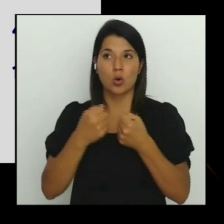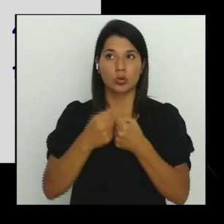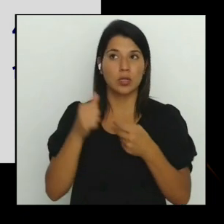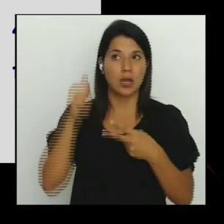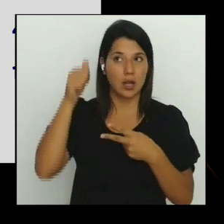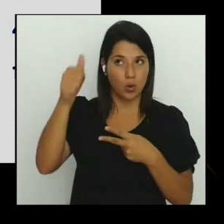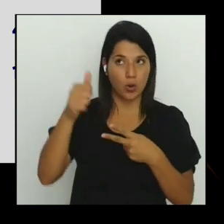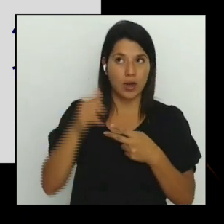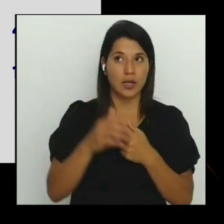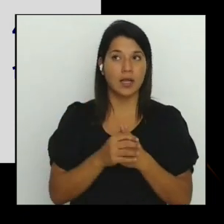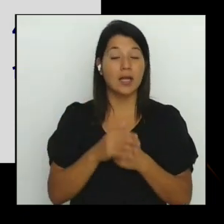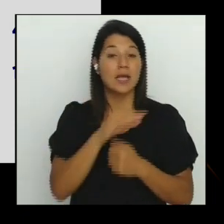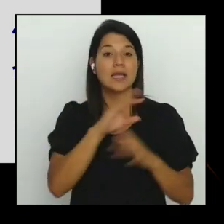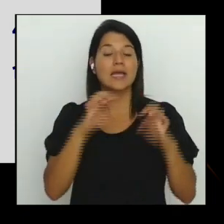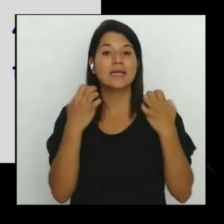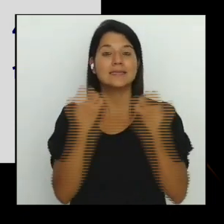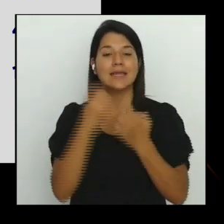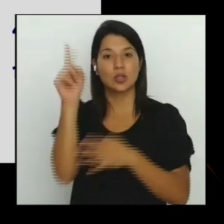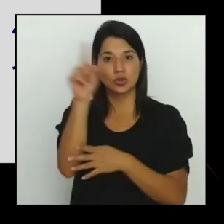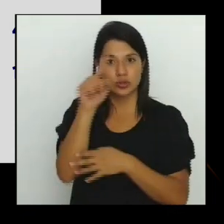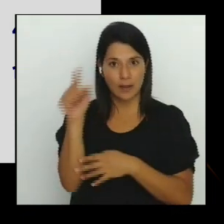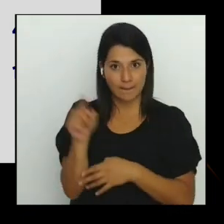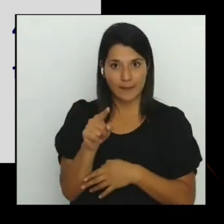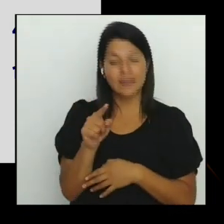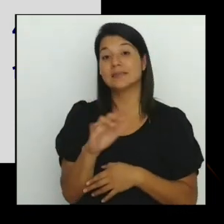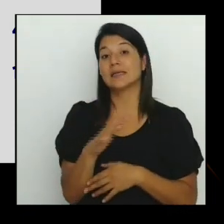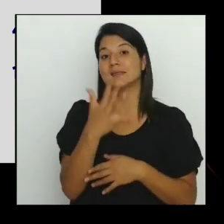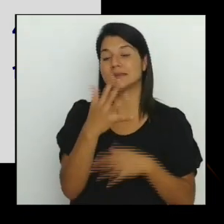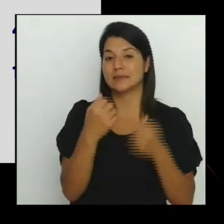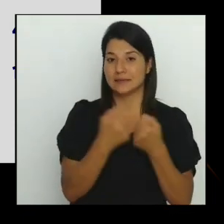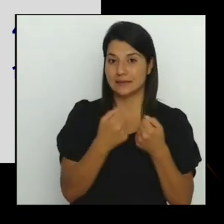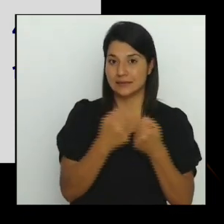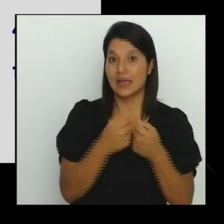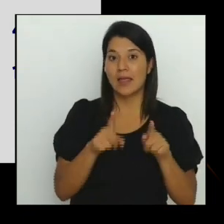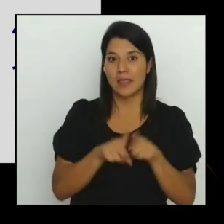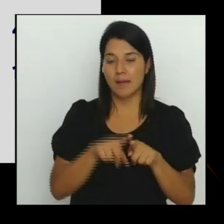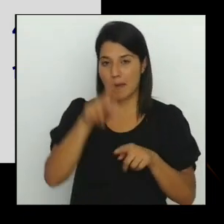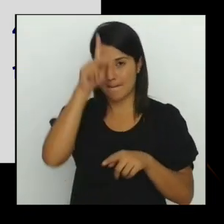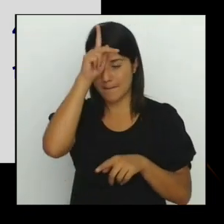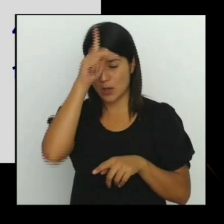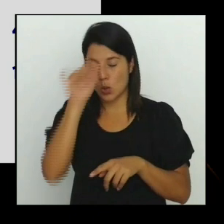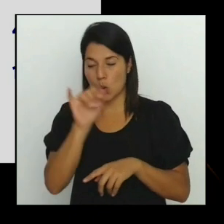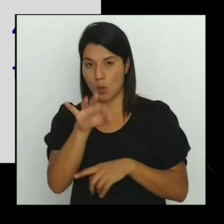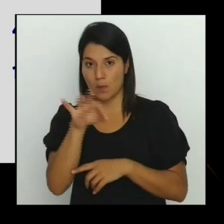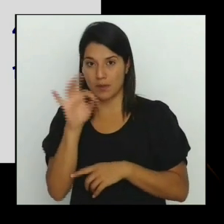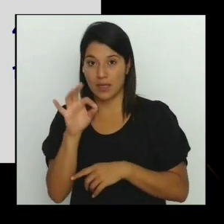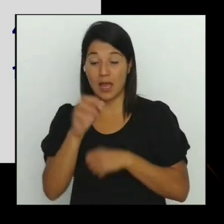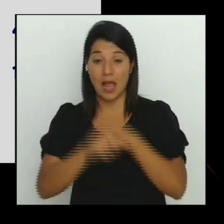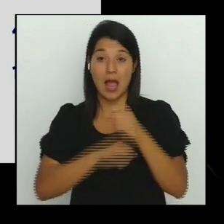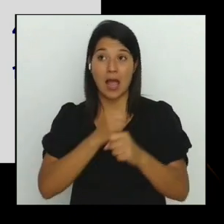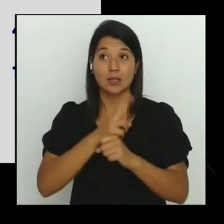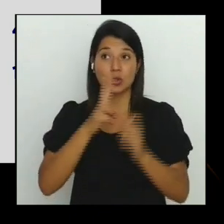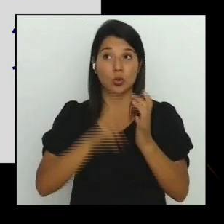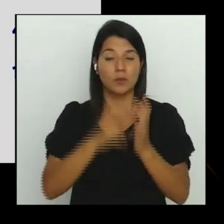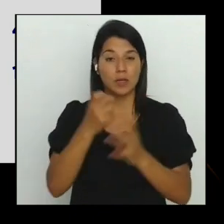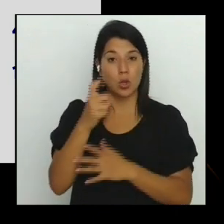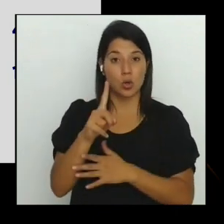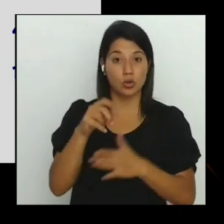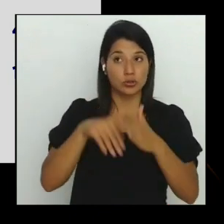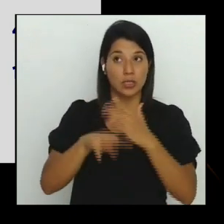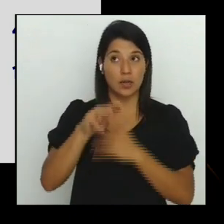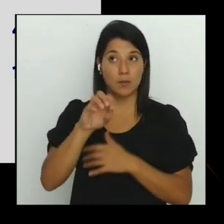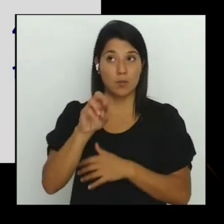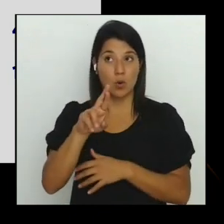pentagonal internacional que también tuvo el Zapriza y el Sporting Cristal de Perú como invitados en el 2011 7 comunicaciones en el Morera Soto por CONCACAF